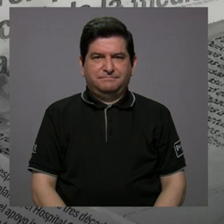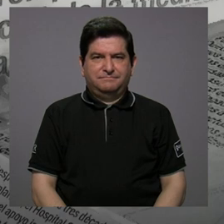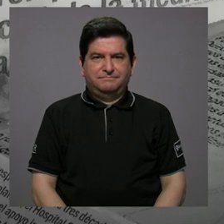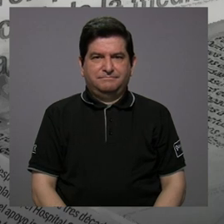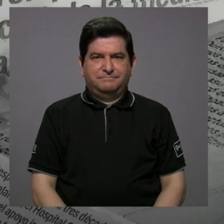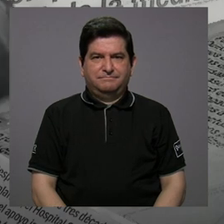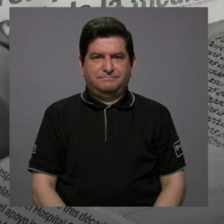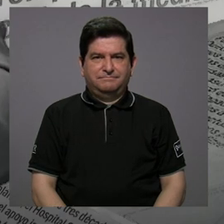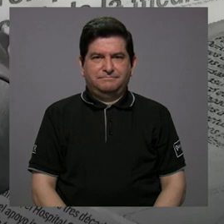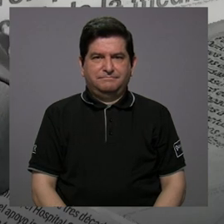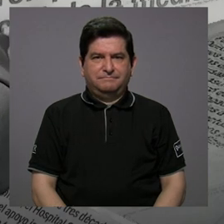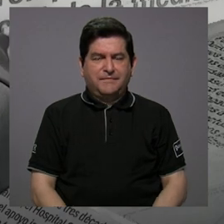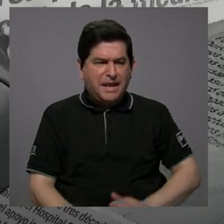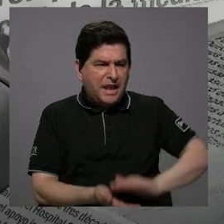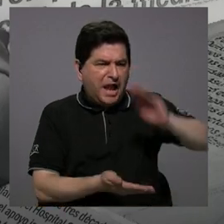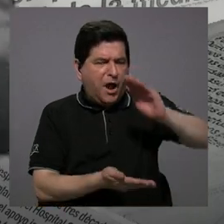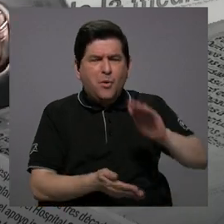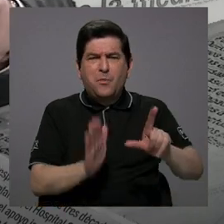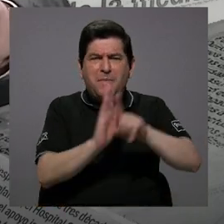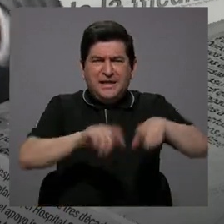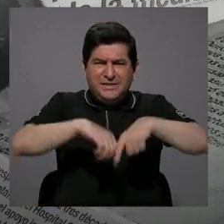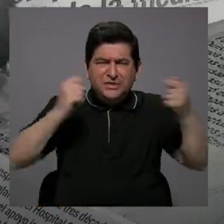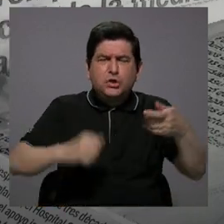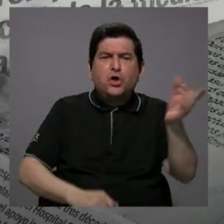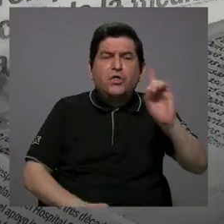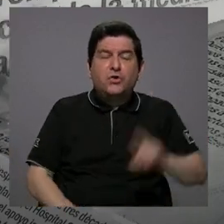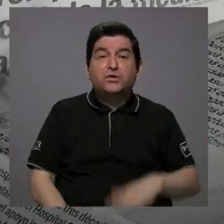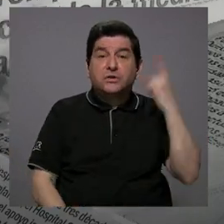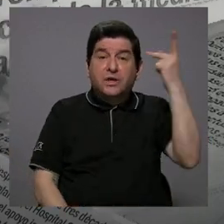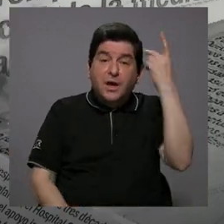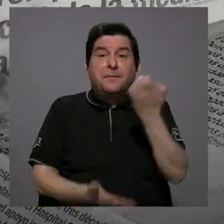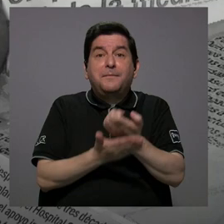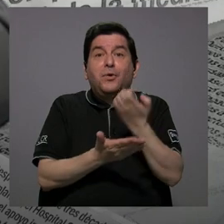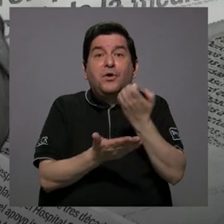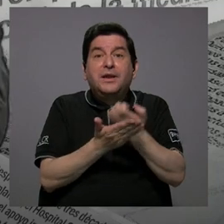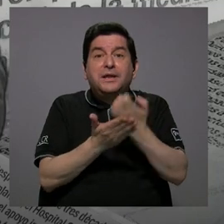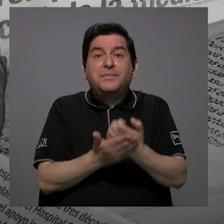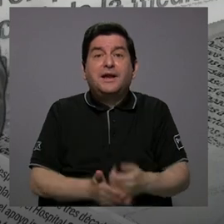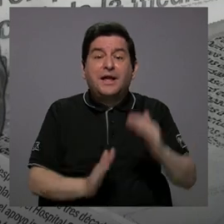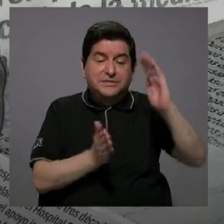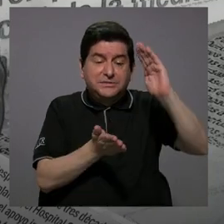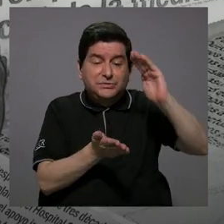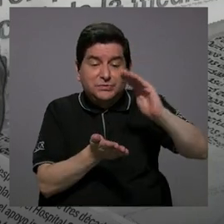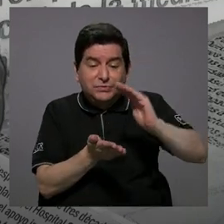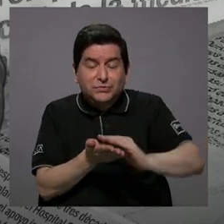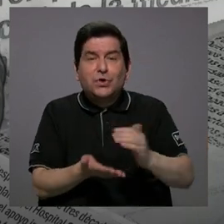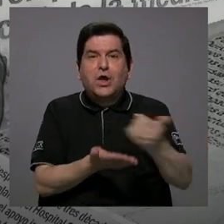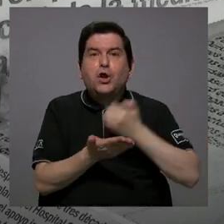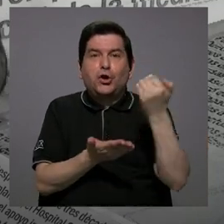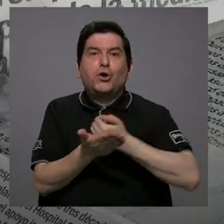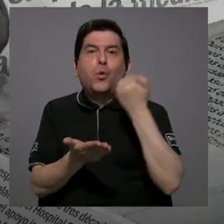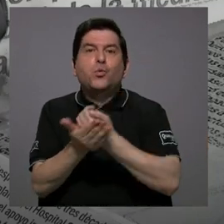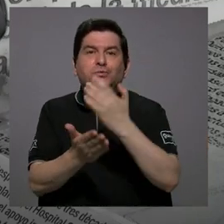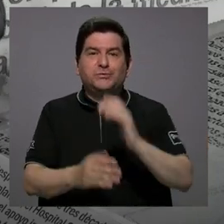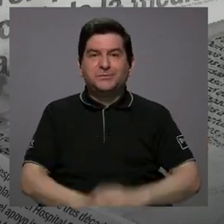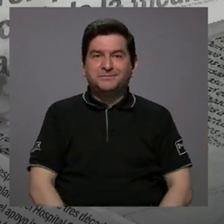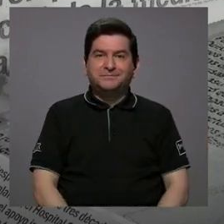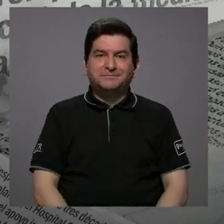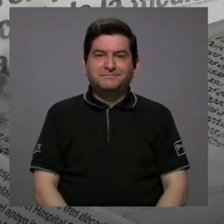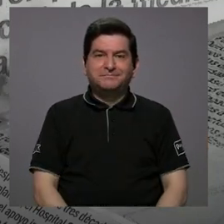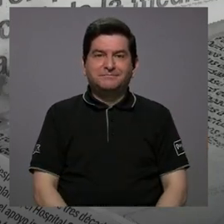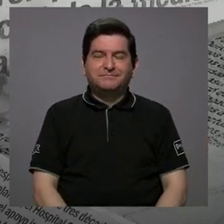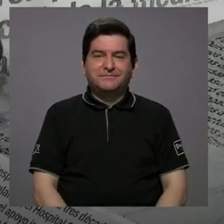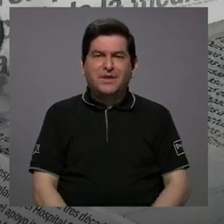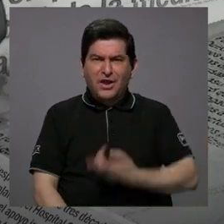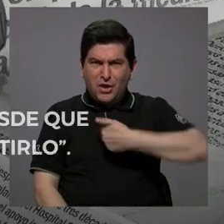está este incremento en la criminalidad? Pues de las políticas economicistas que nos han quitado recursos. O sea, ¿desde